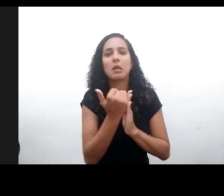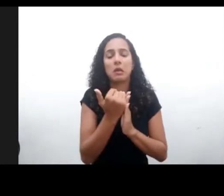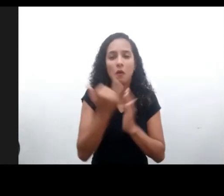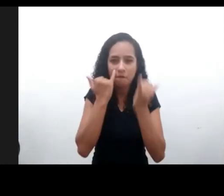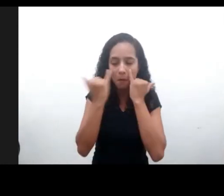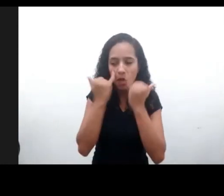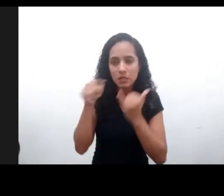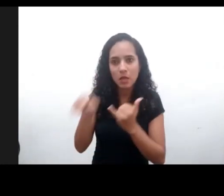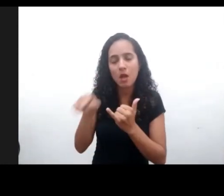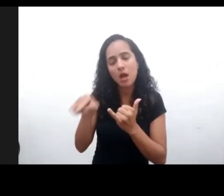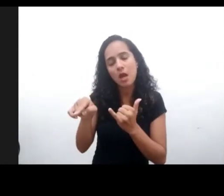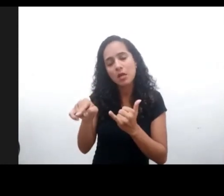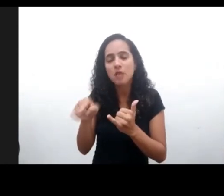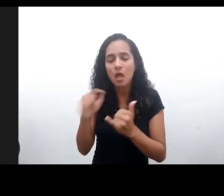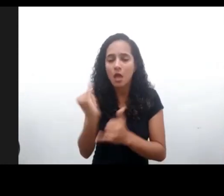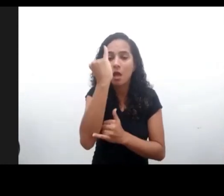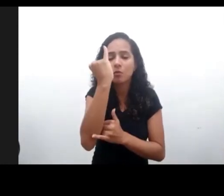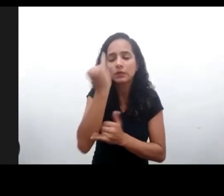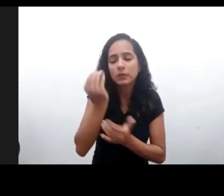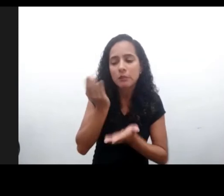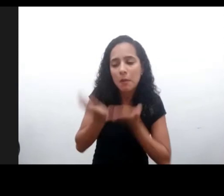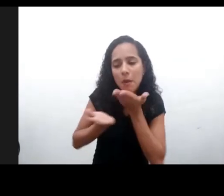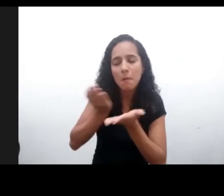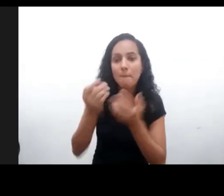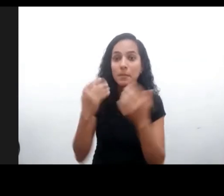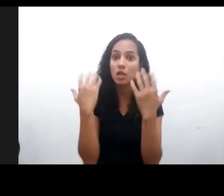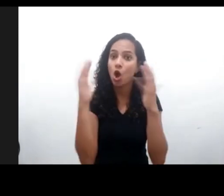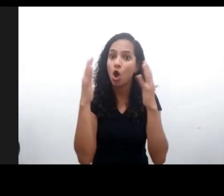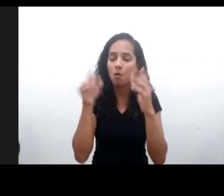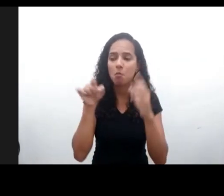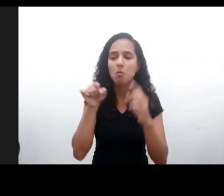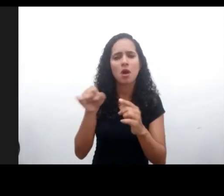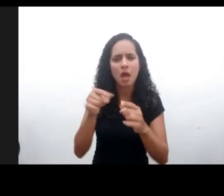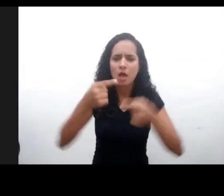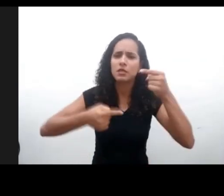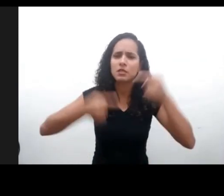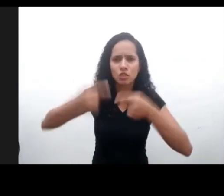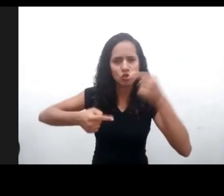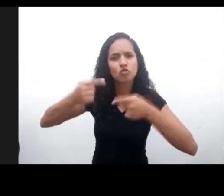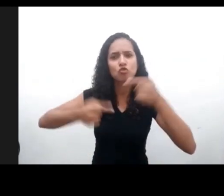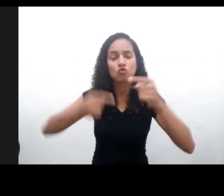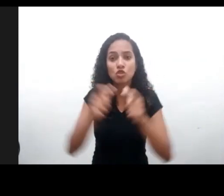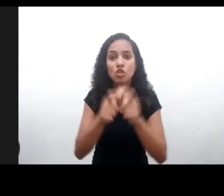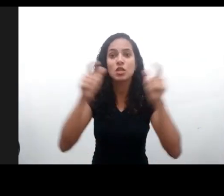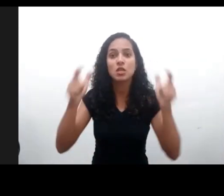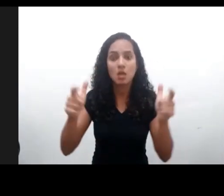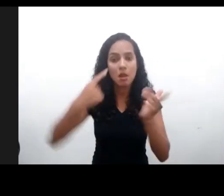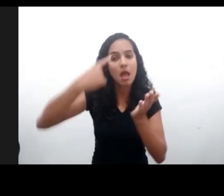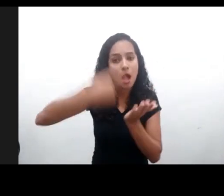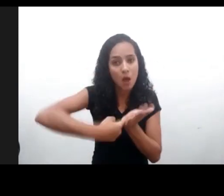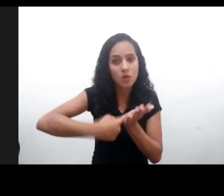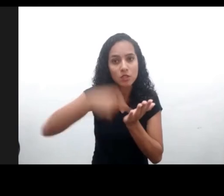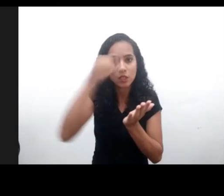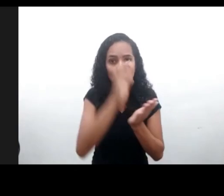abusiva ilícita de los datos de los niños es un paso fundamental. que celebrarlo, discutirlo y ampliarlo como